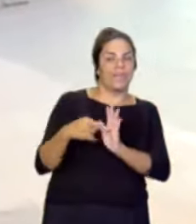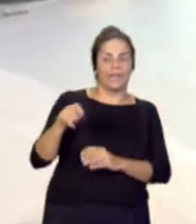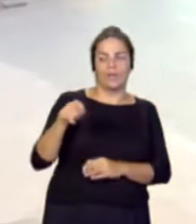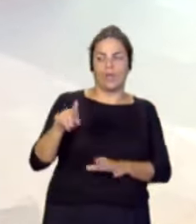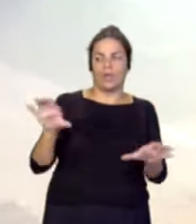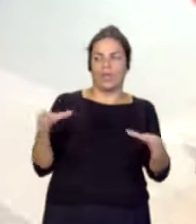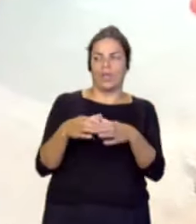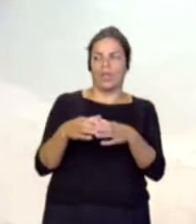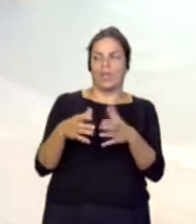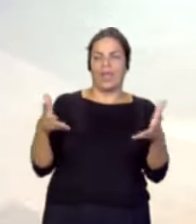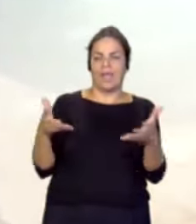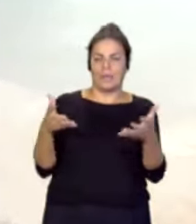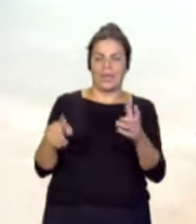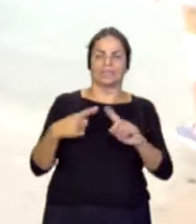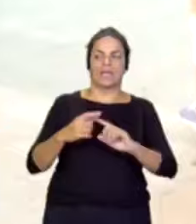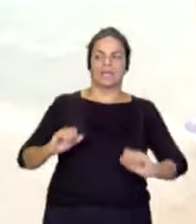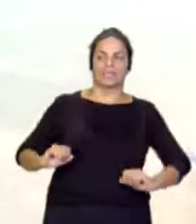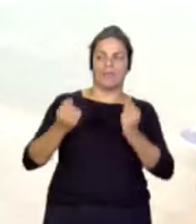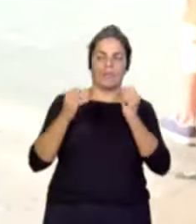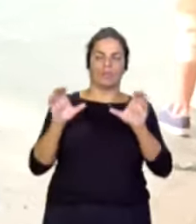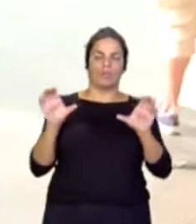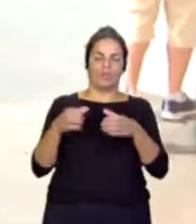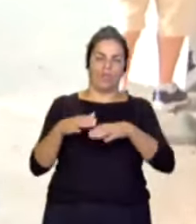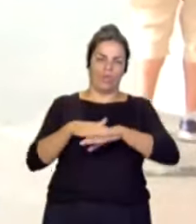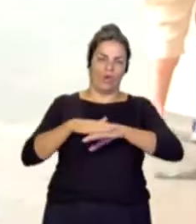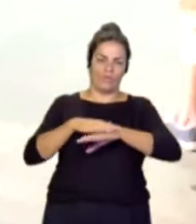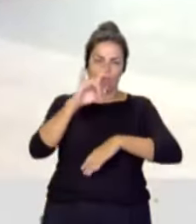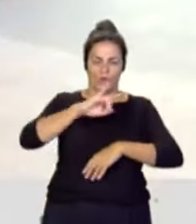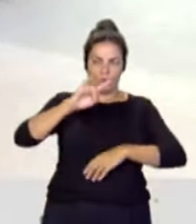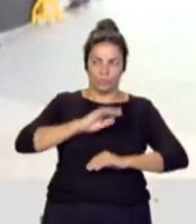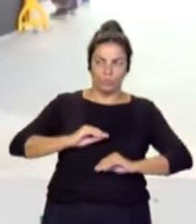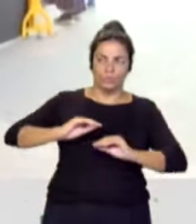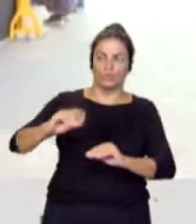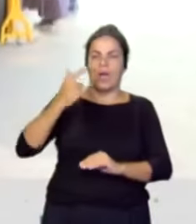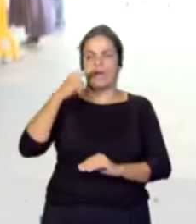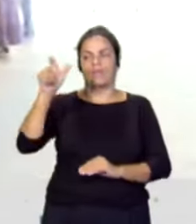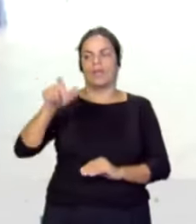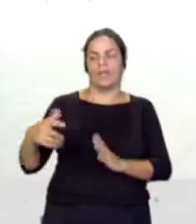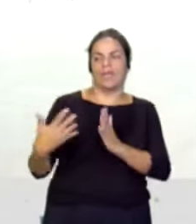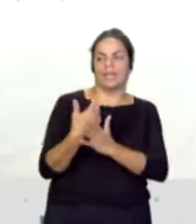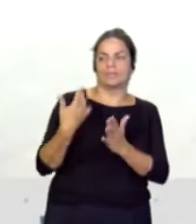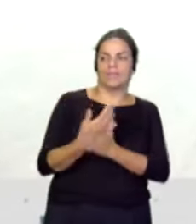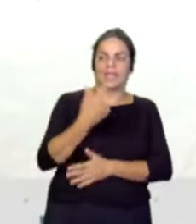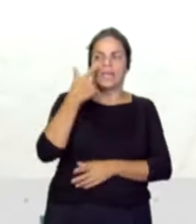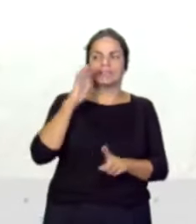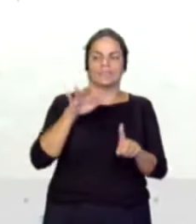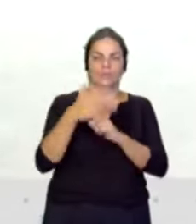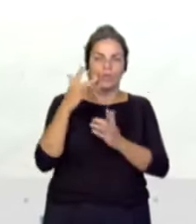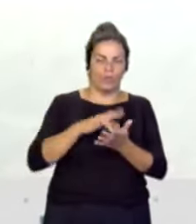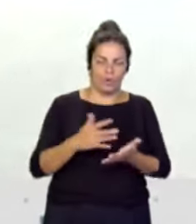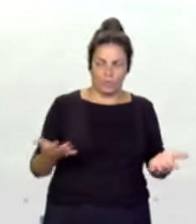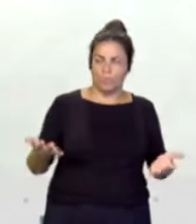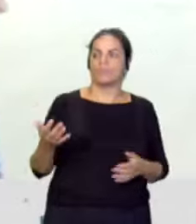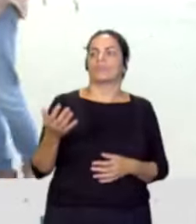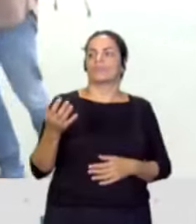grupo de emergencias y salvamentos del gobierno de Canarias, pues nos dé alguna explicación sobre lo que estamos ocurriendo. Es verdad que ahora